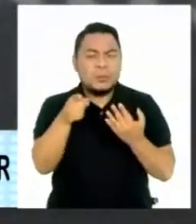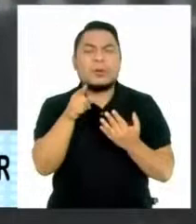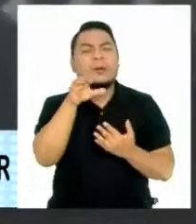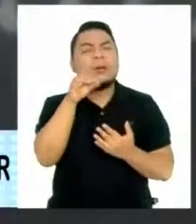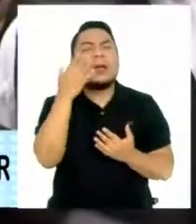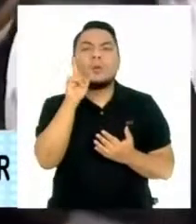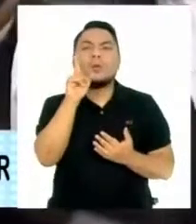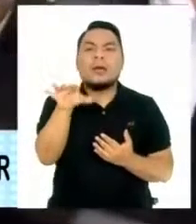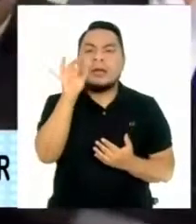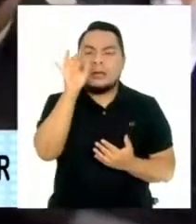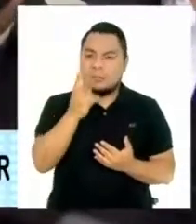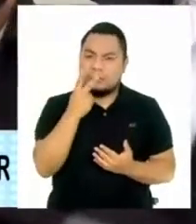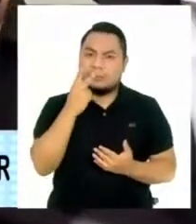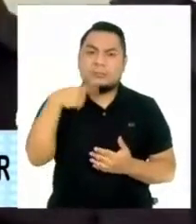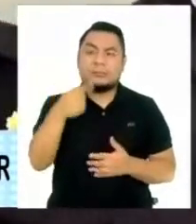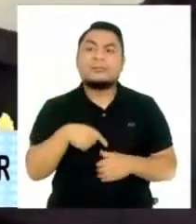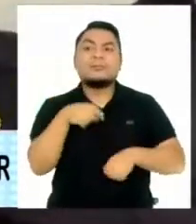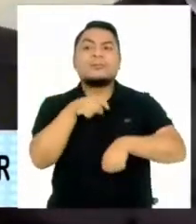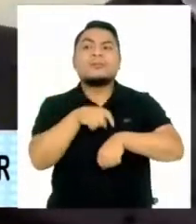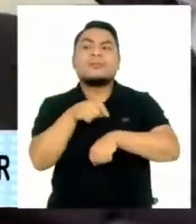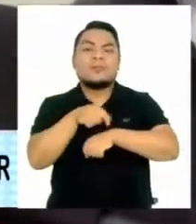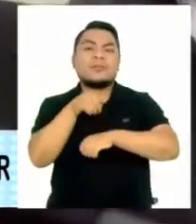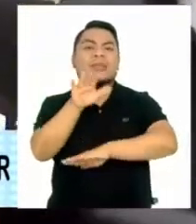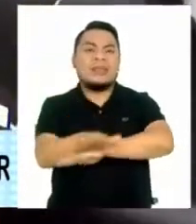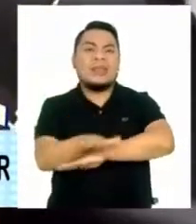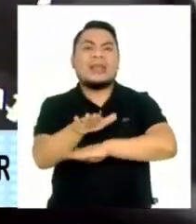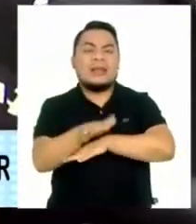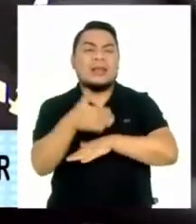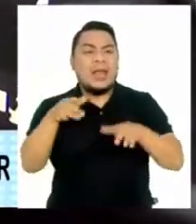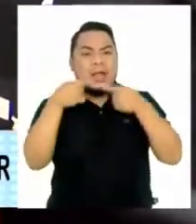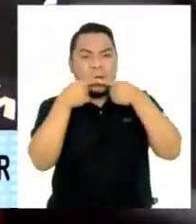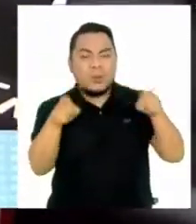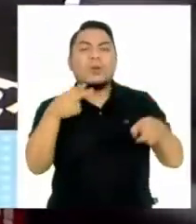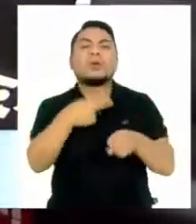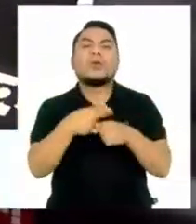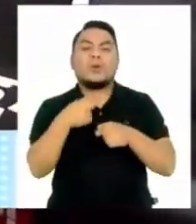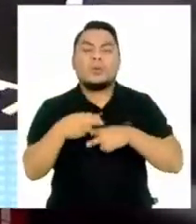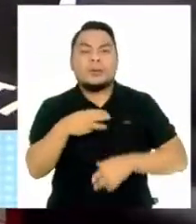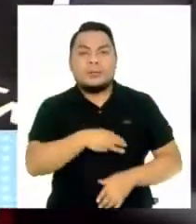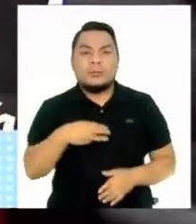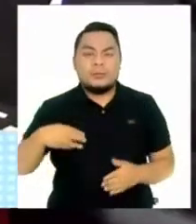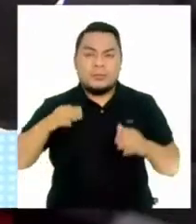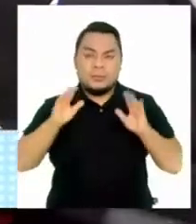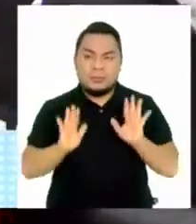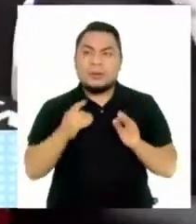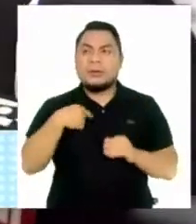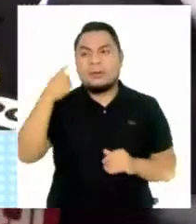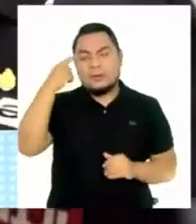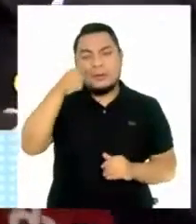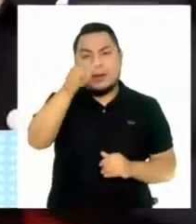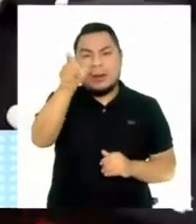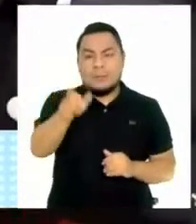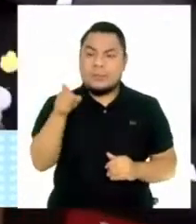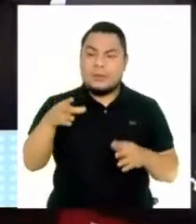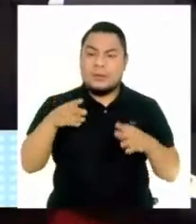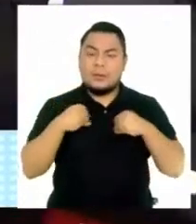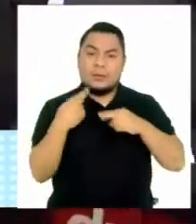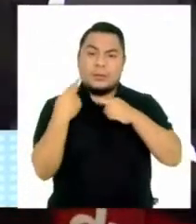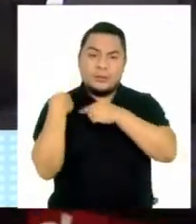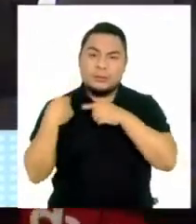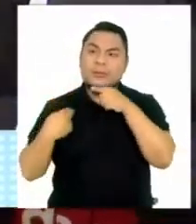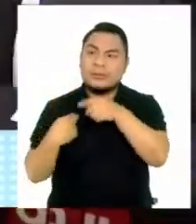asumir el cargo. En la tarde debe salir el nombre. Primero, los que estamos viendo, que las personas que van a asumir esa